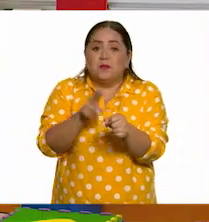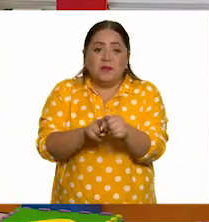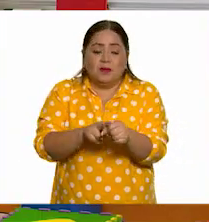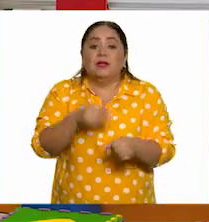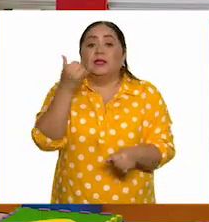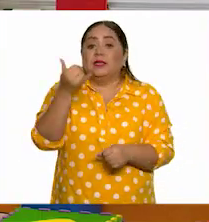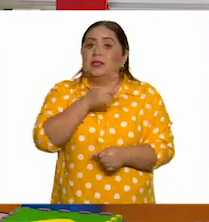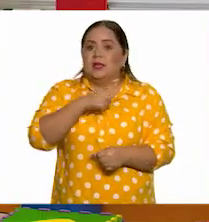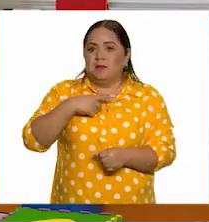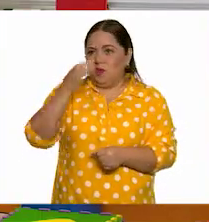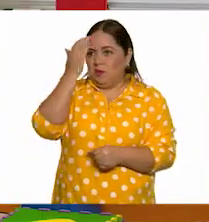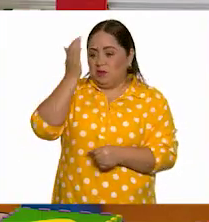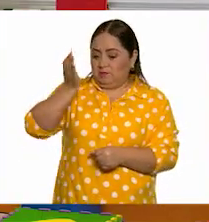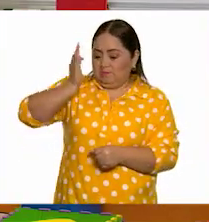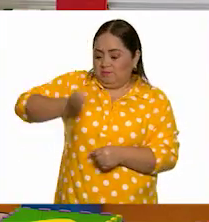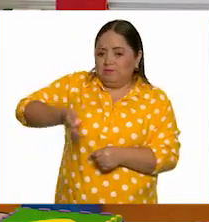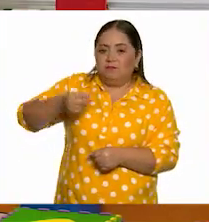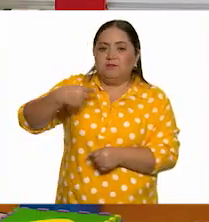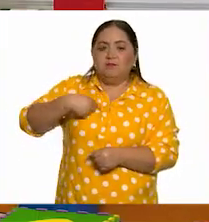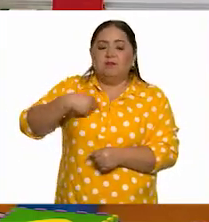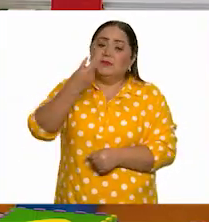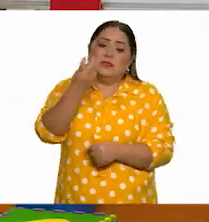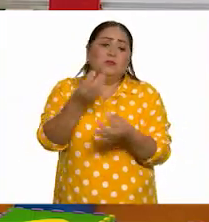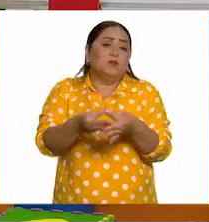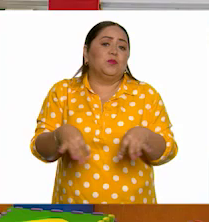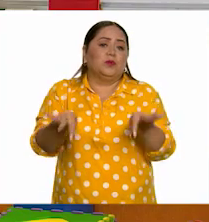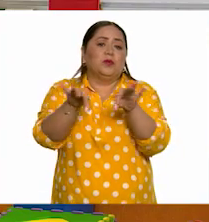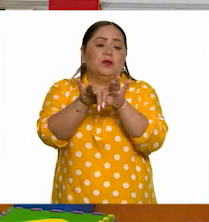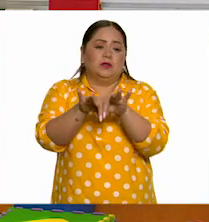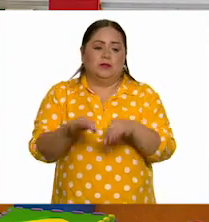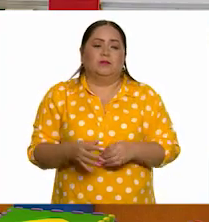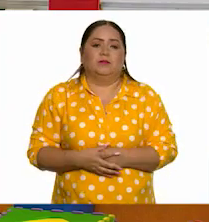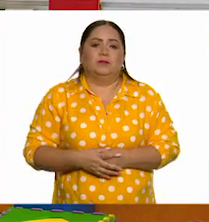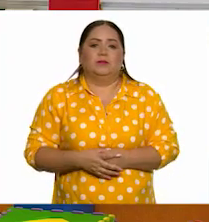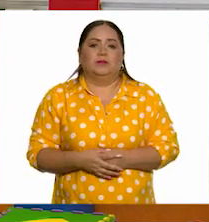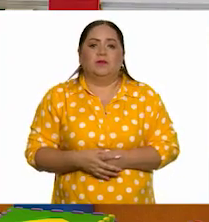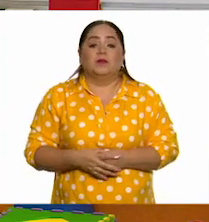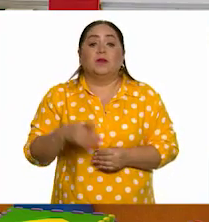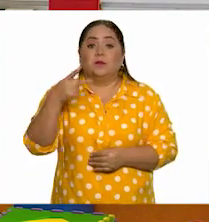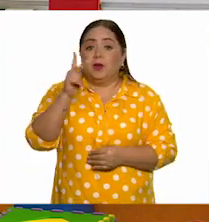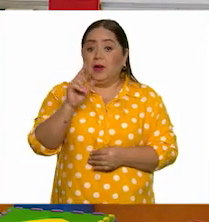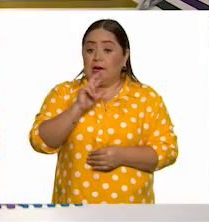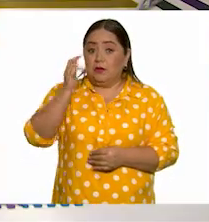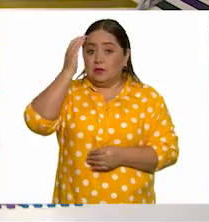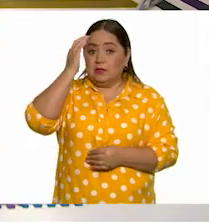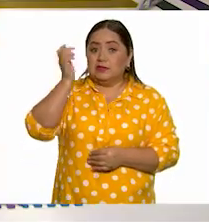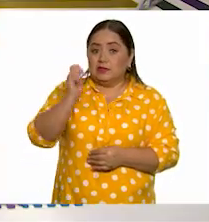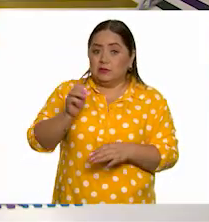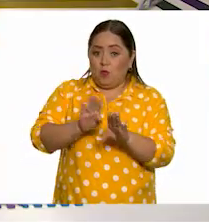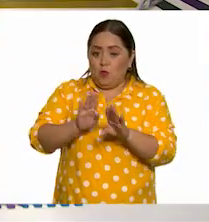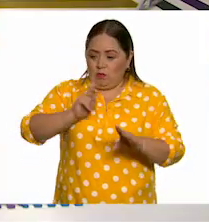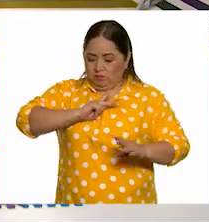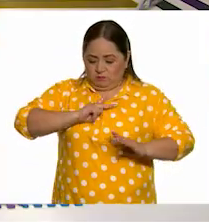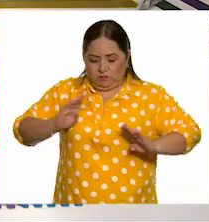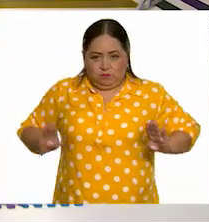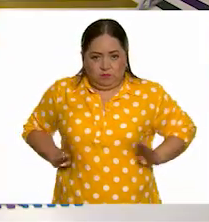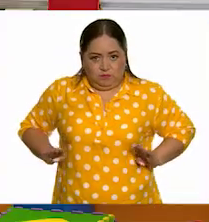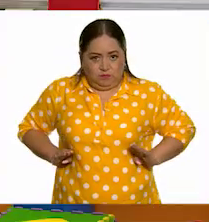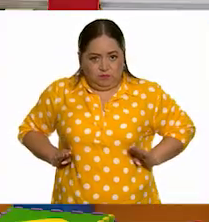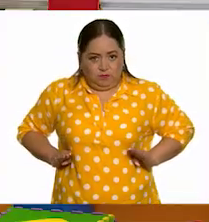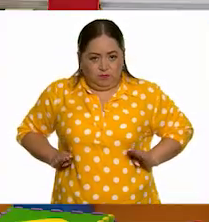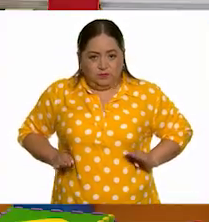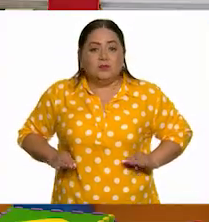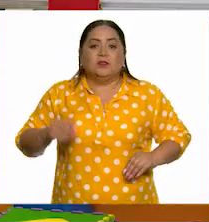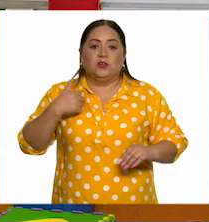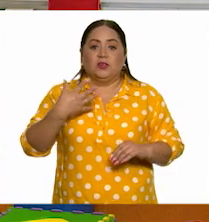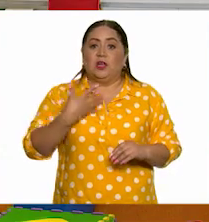y además reconocernos y aceptarnos es lo más importante. Así Reconocer cómo es nuestra persona. Entonces voy